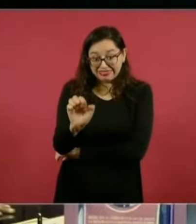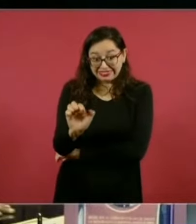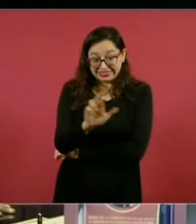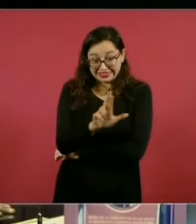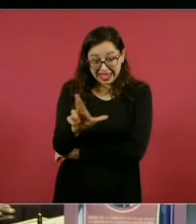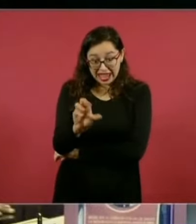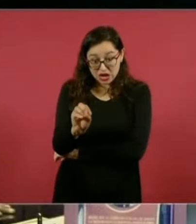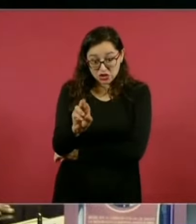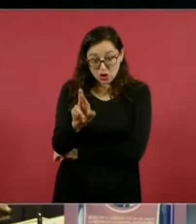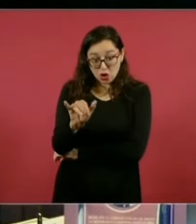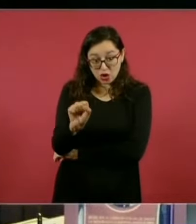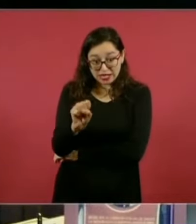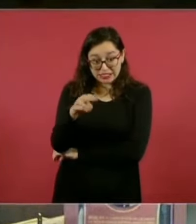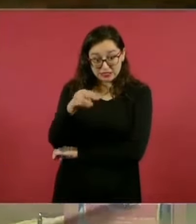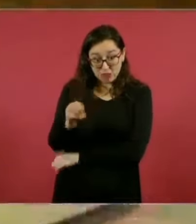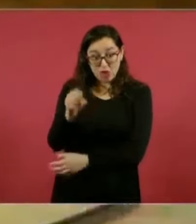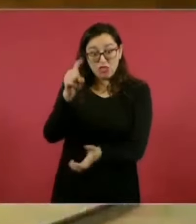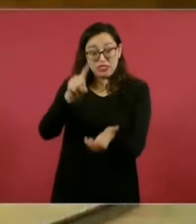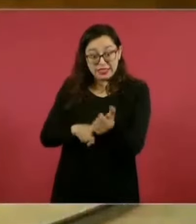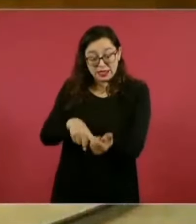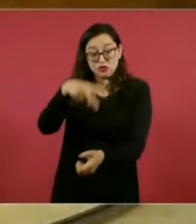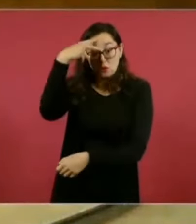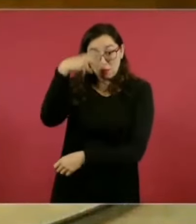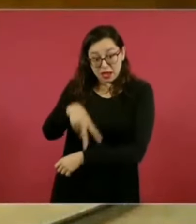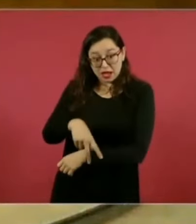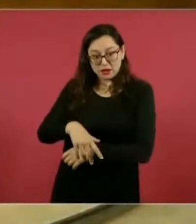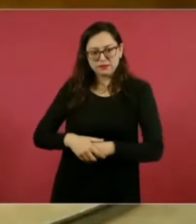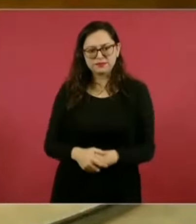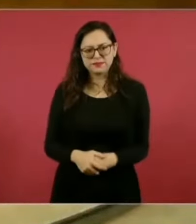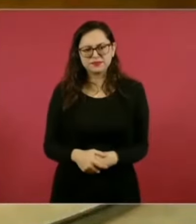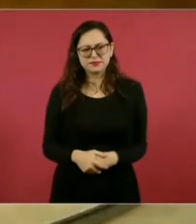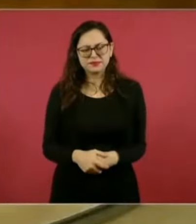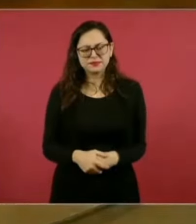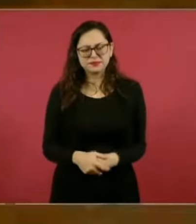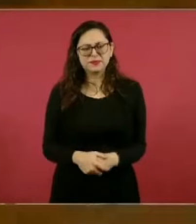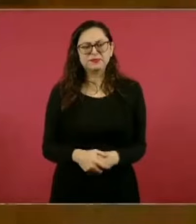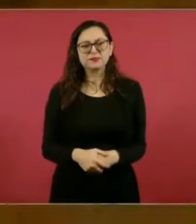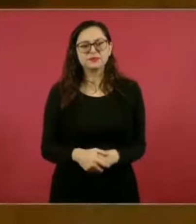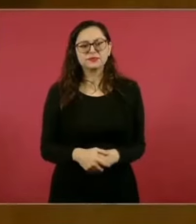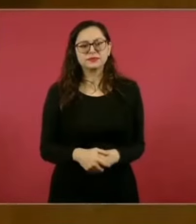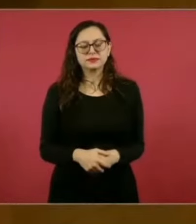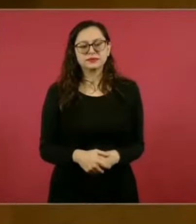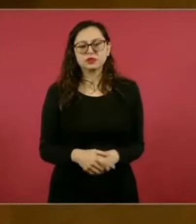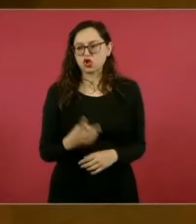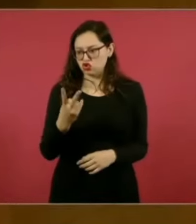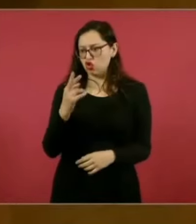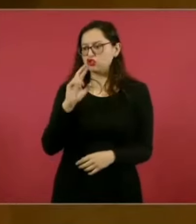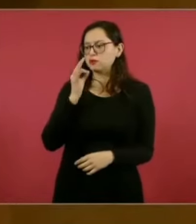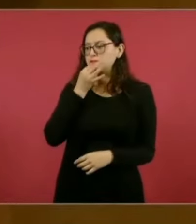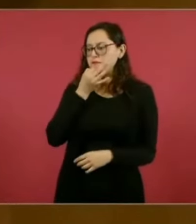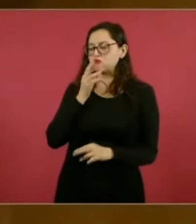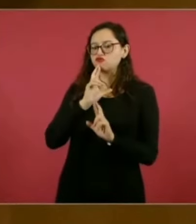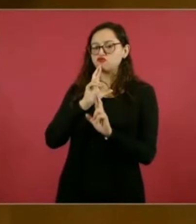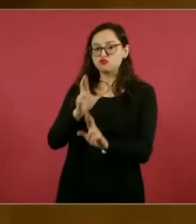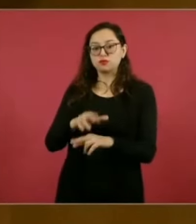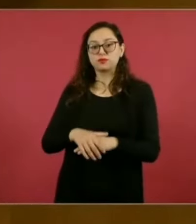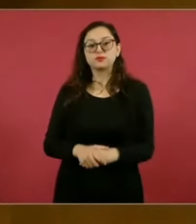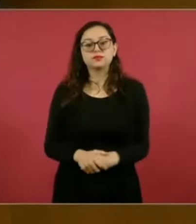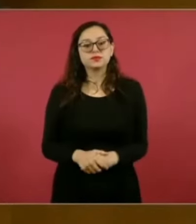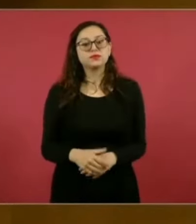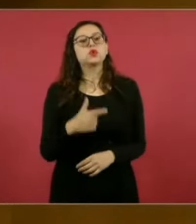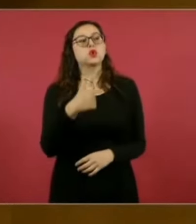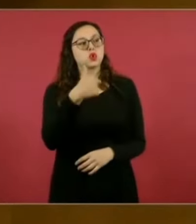en México. Le respondo que con la misma disposición en la que espero que usted vote a favor